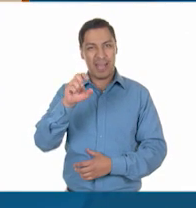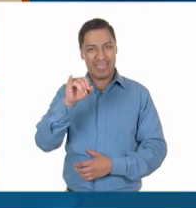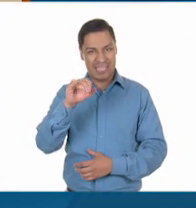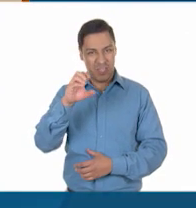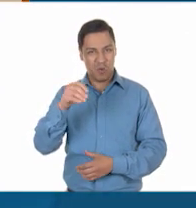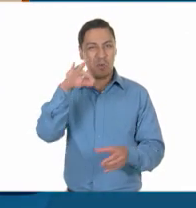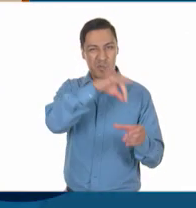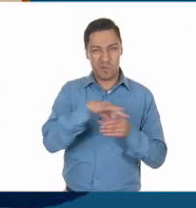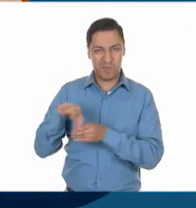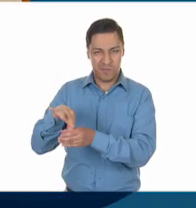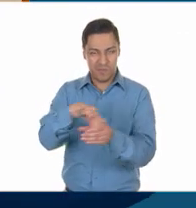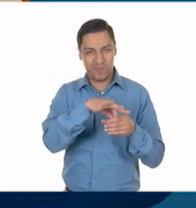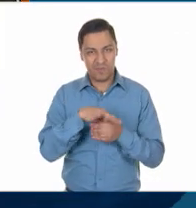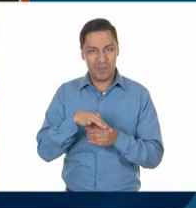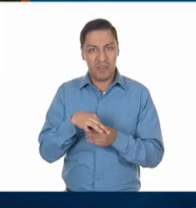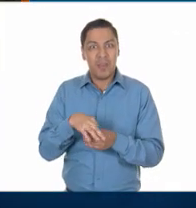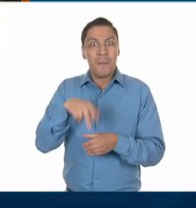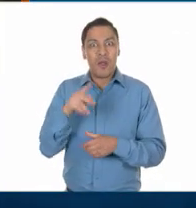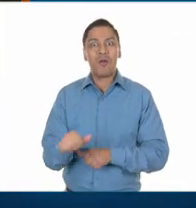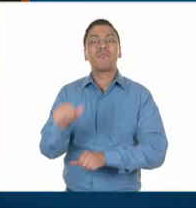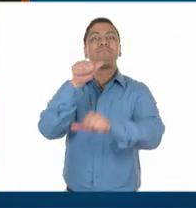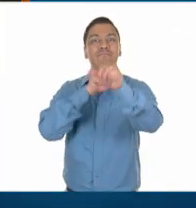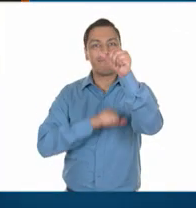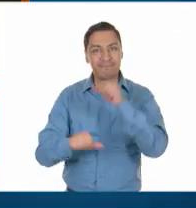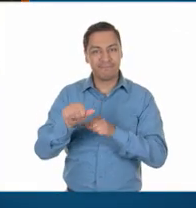cuartelazo de Victoriano Huerta.